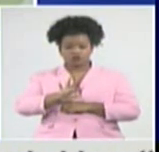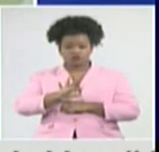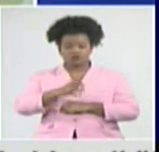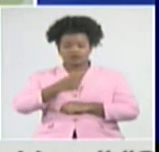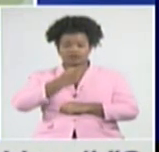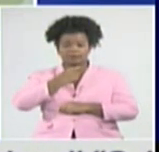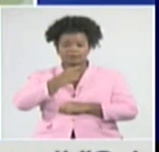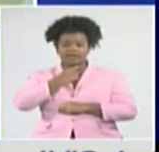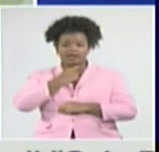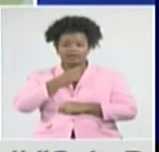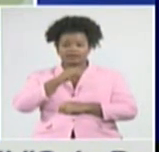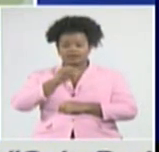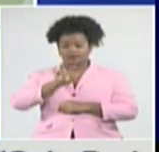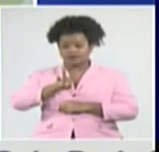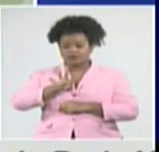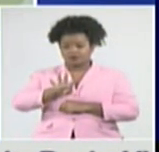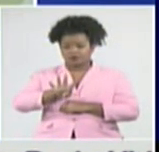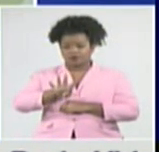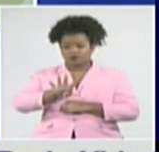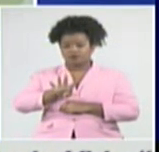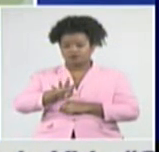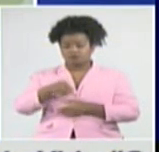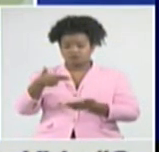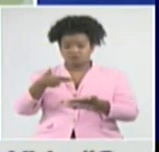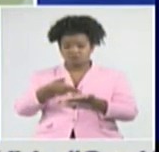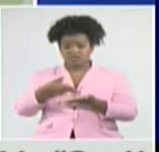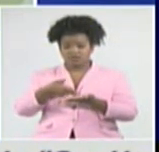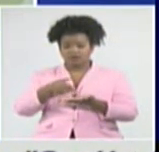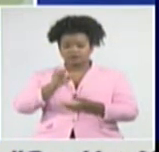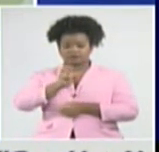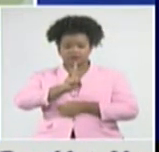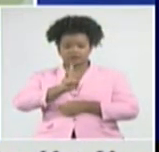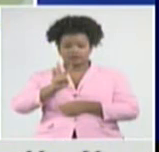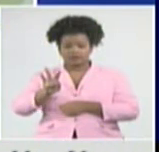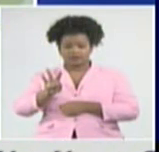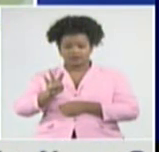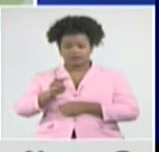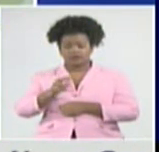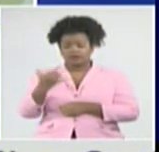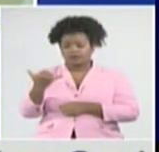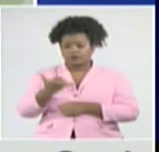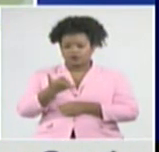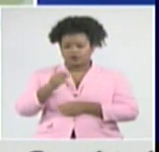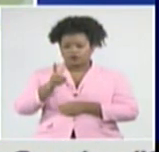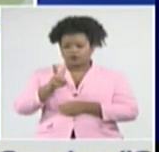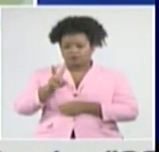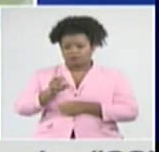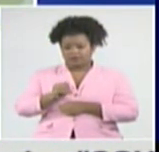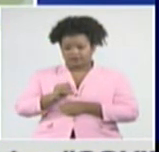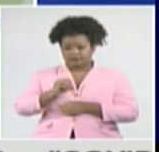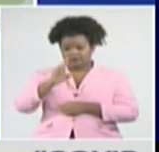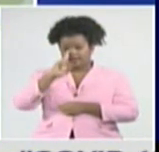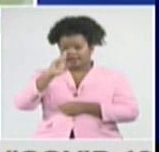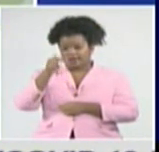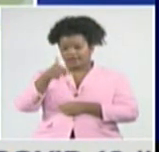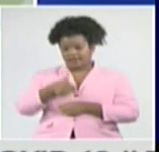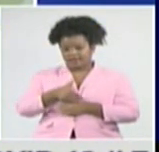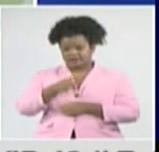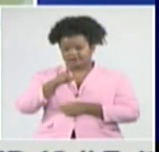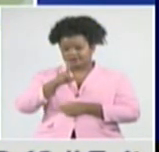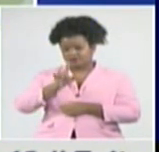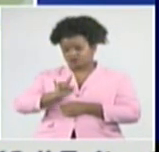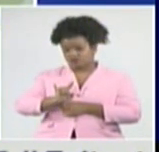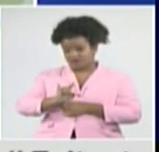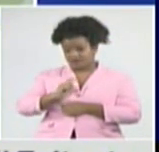34, Minas 33, Himaguayú 20, Najasa 19, Céspedes,